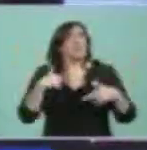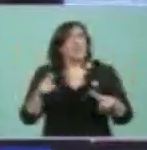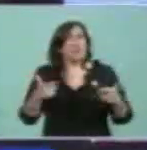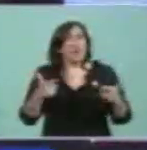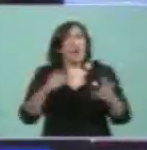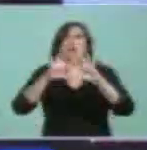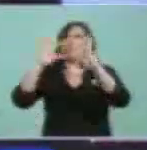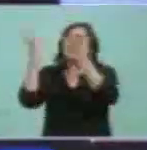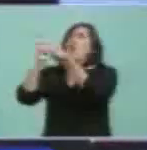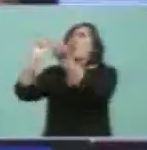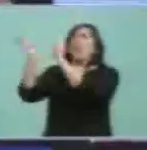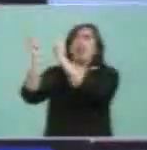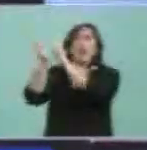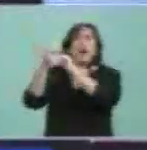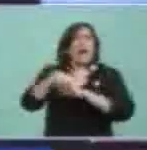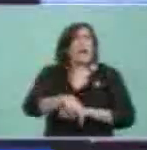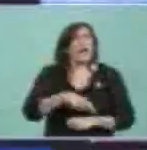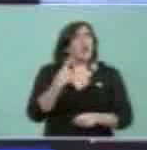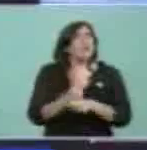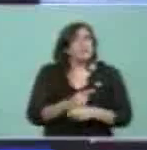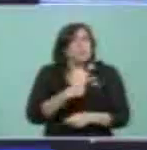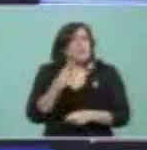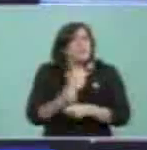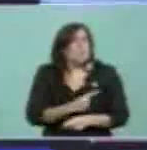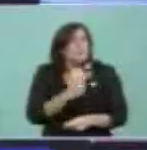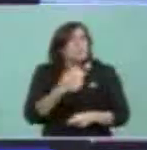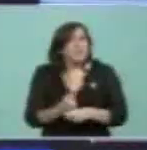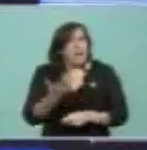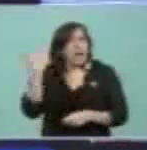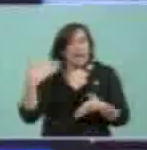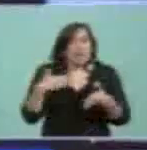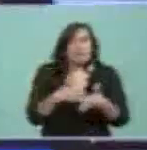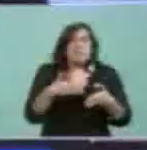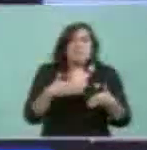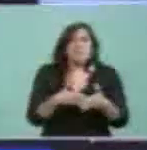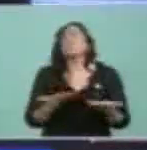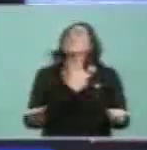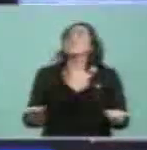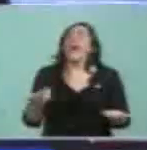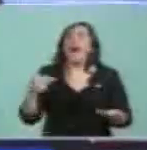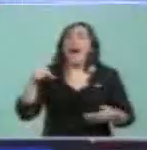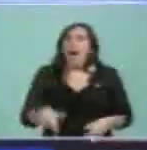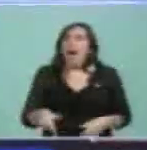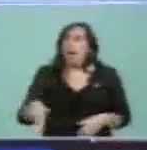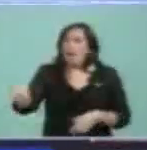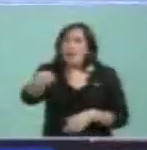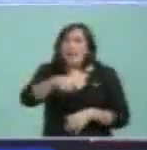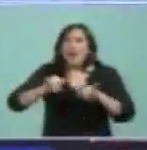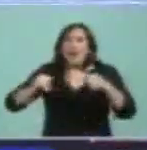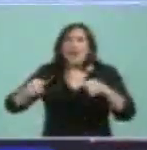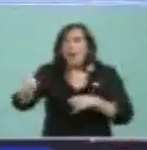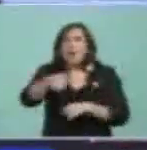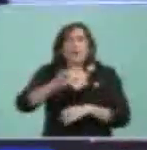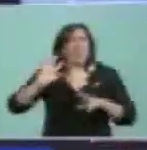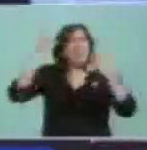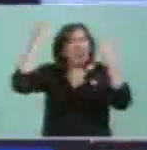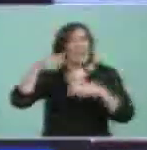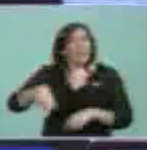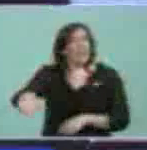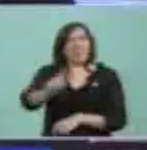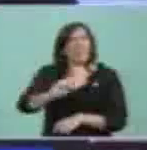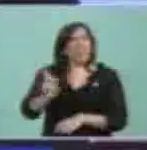cambiaba y acá no se podía hacer nada. Qué suerte tener estos jóvenes que no están enojados,